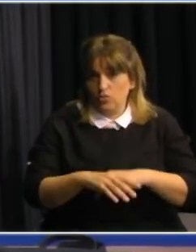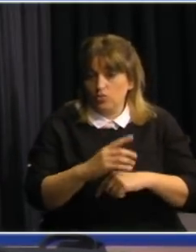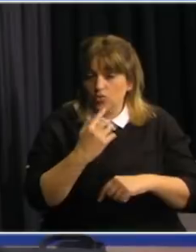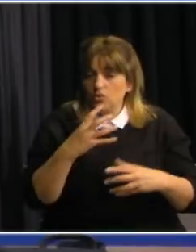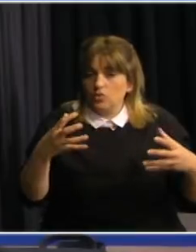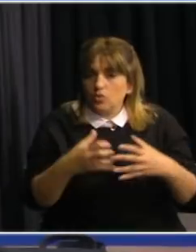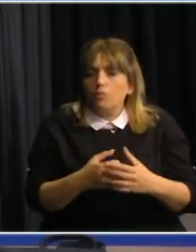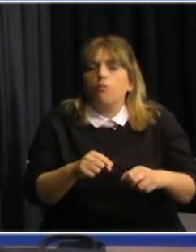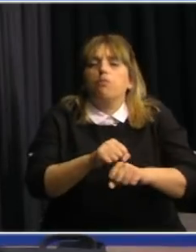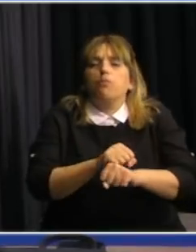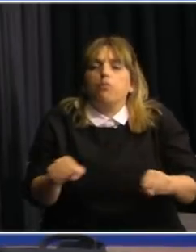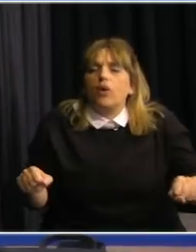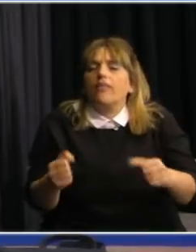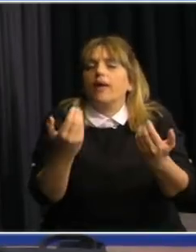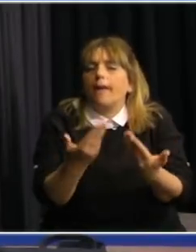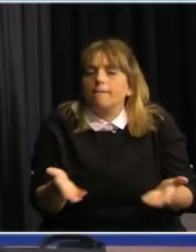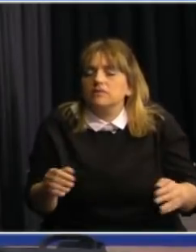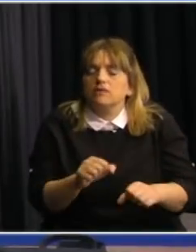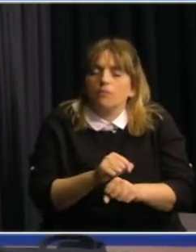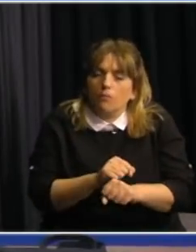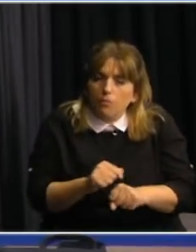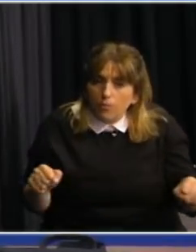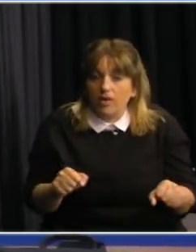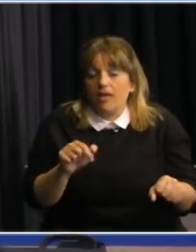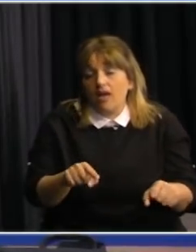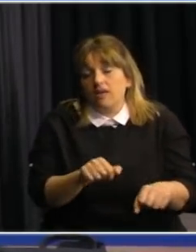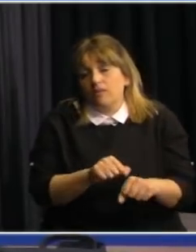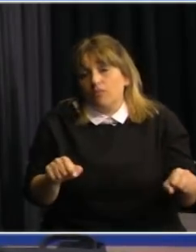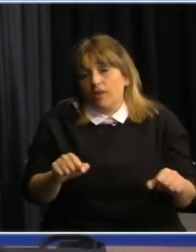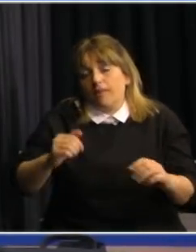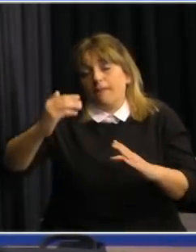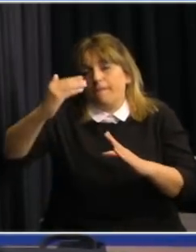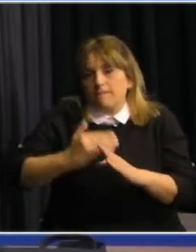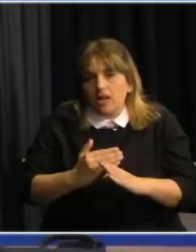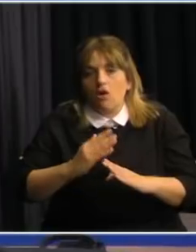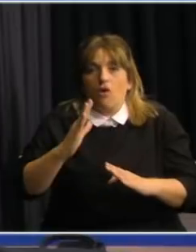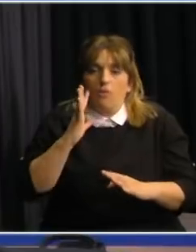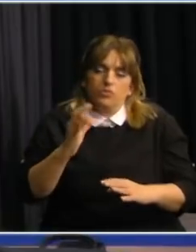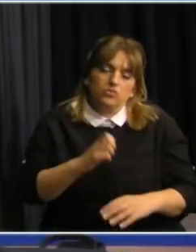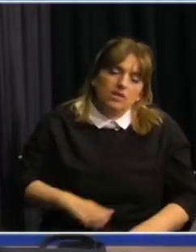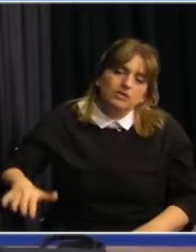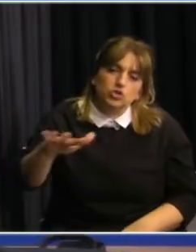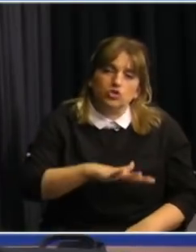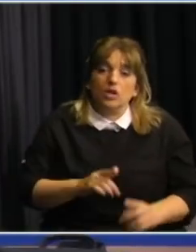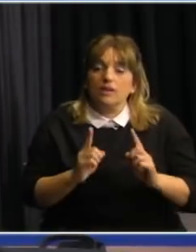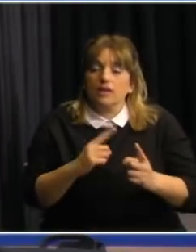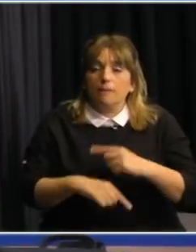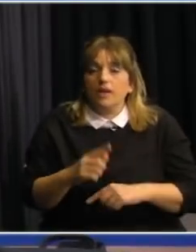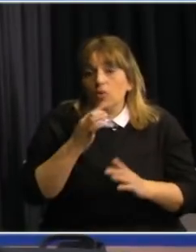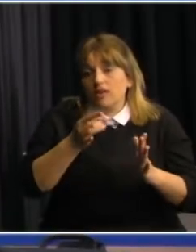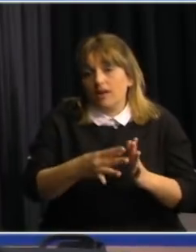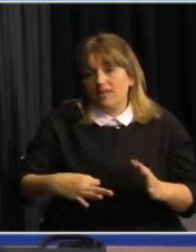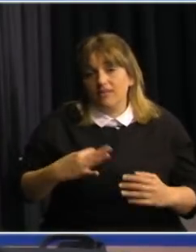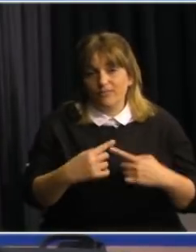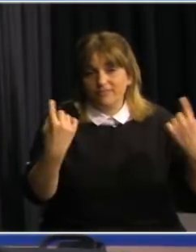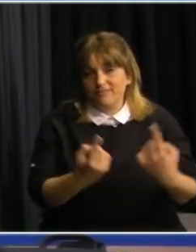podría empezar a operar lo cual notoriamente va a disminuir nuestras posibilidades como sociedad y va a disminuir notoriamente nuestra calidad de